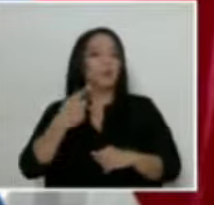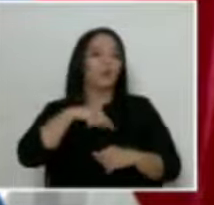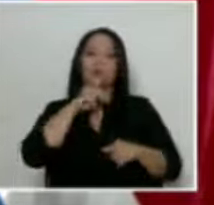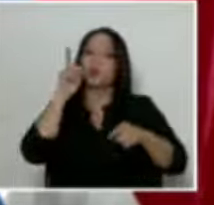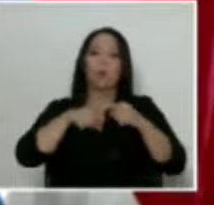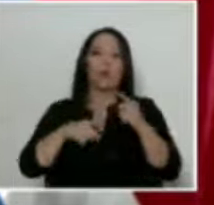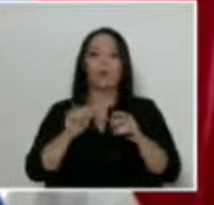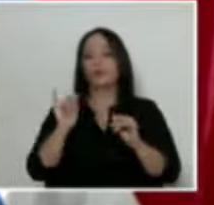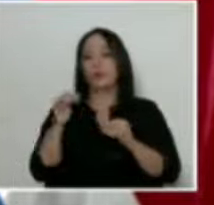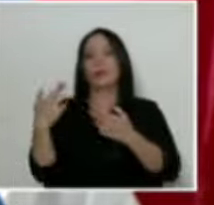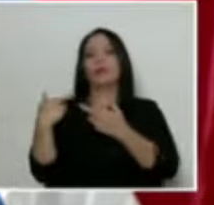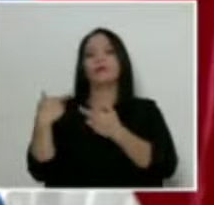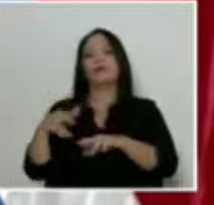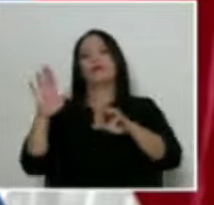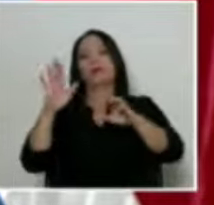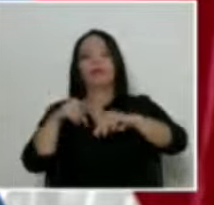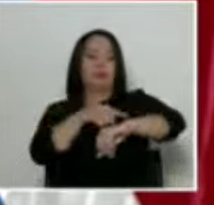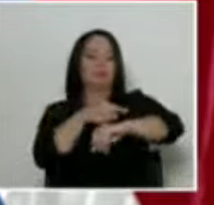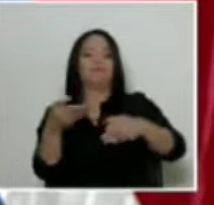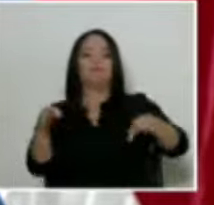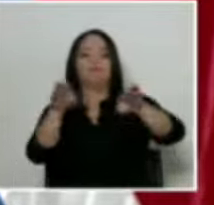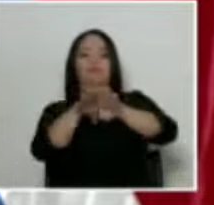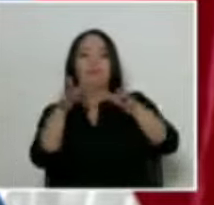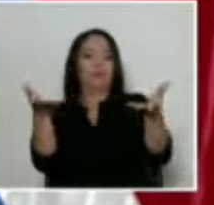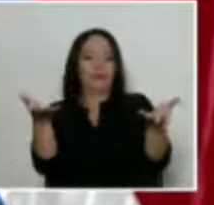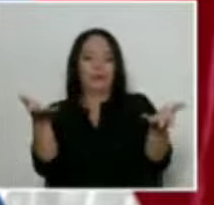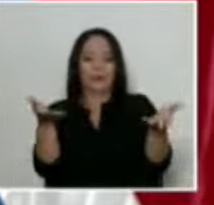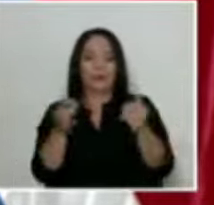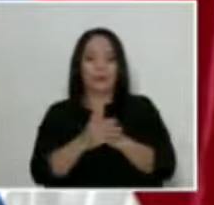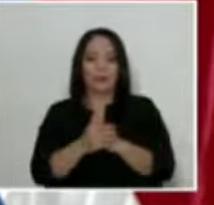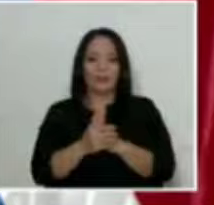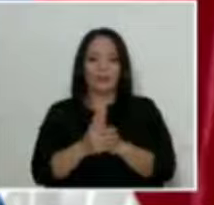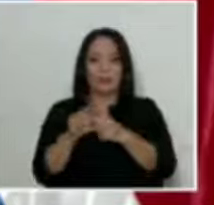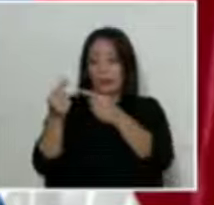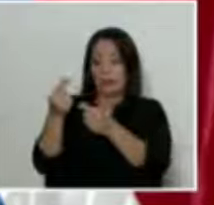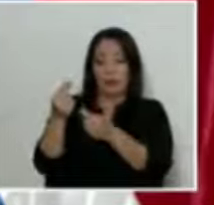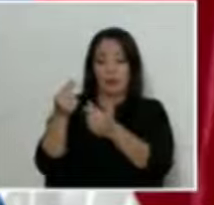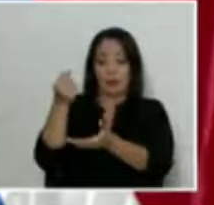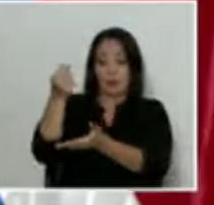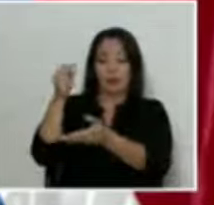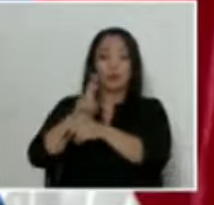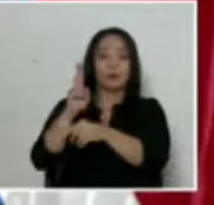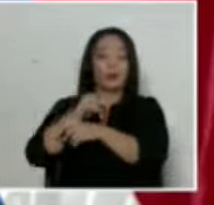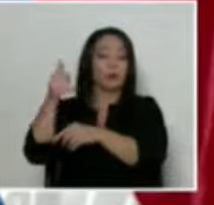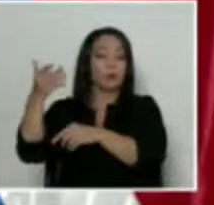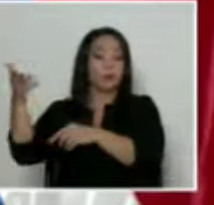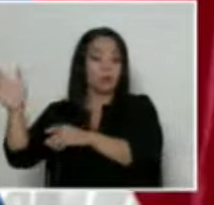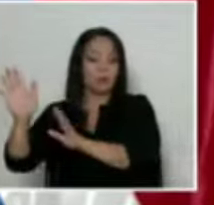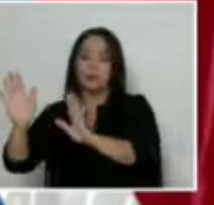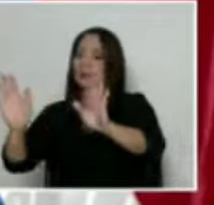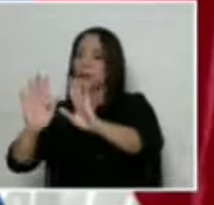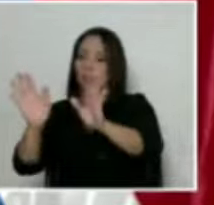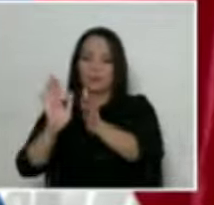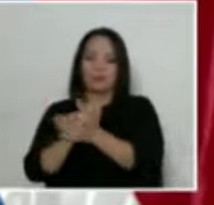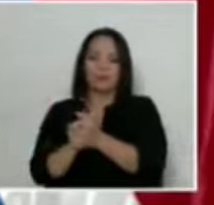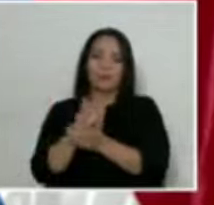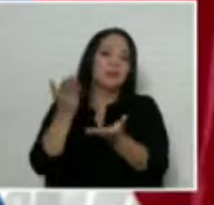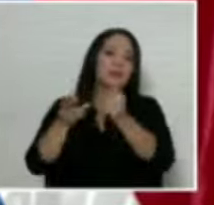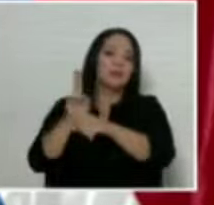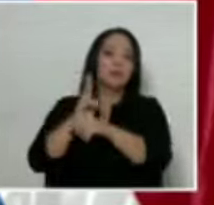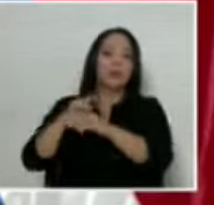irresponsables de utilizar esos recursos para usos menos productivos